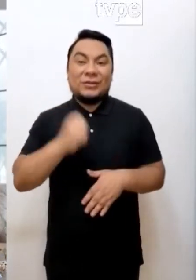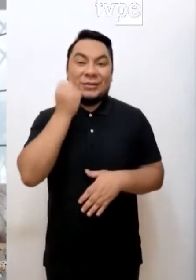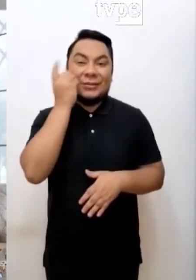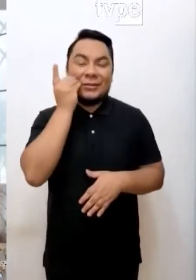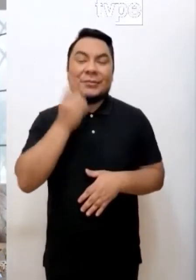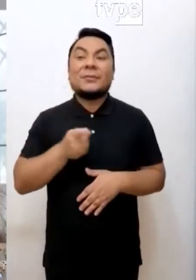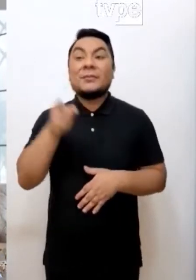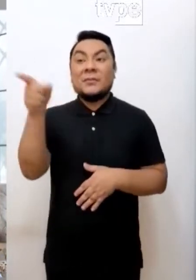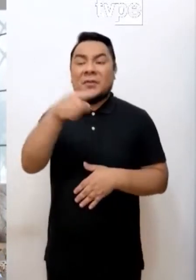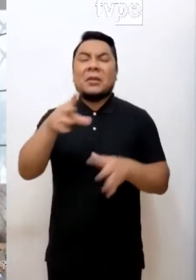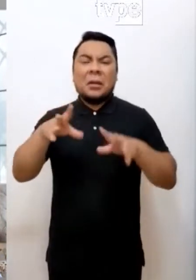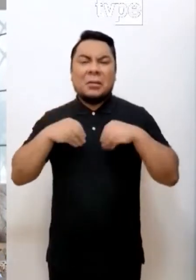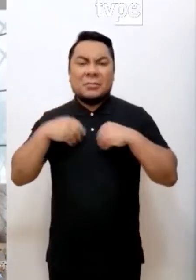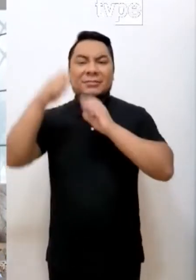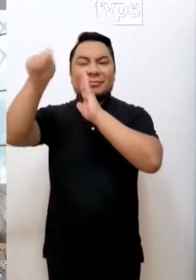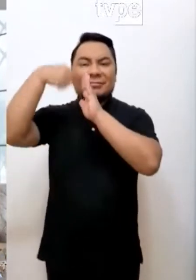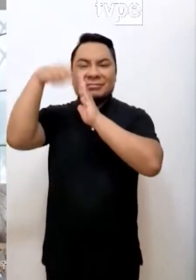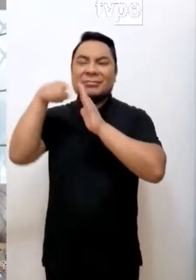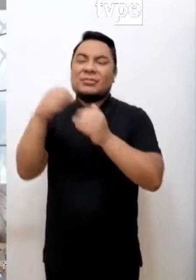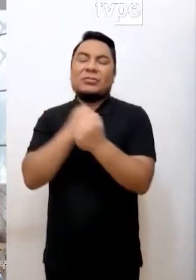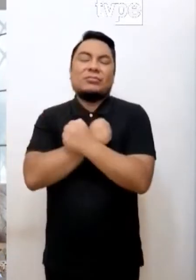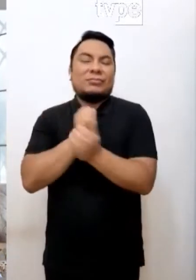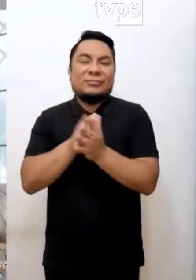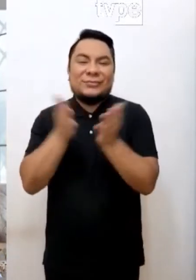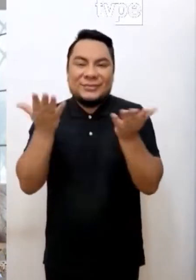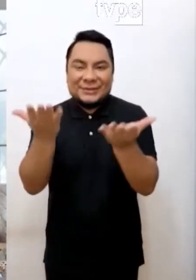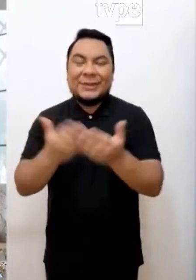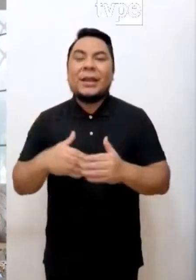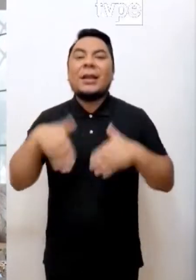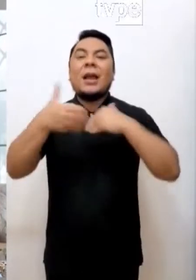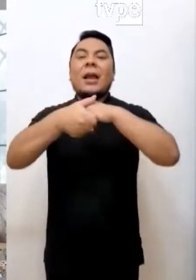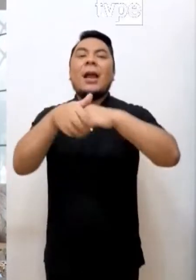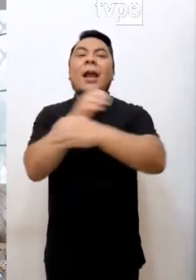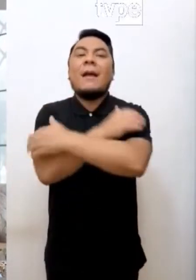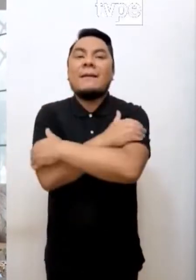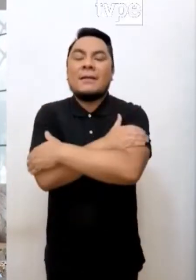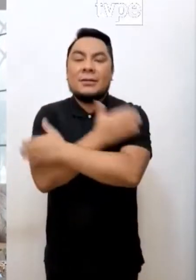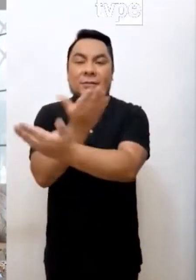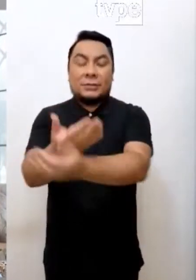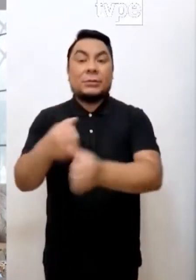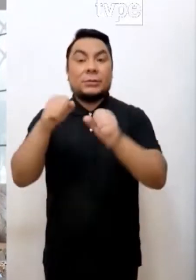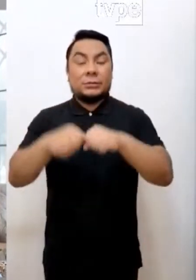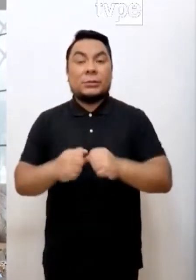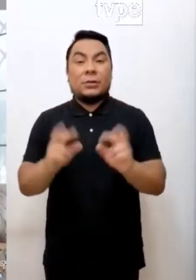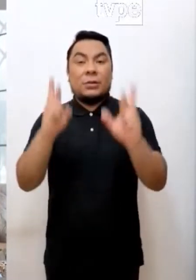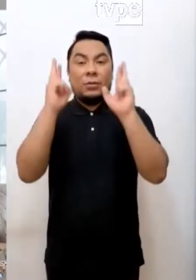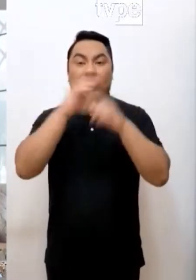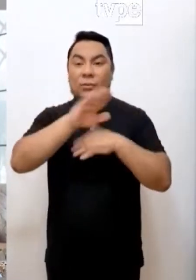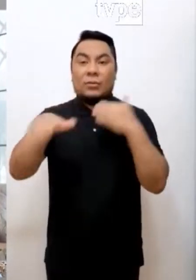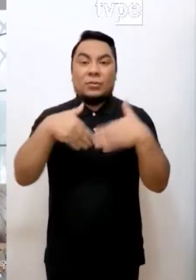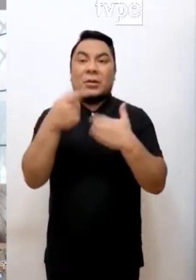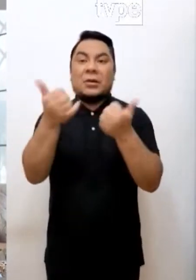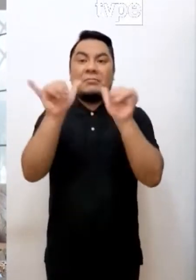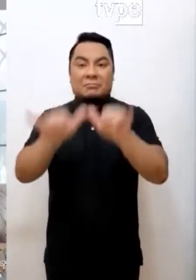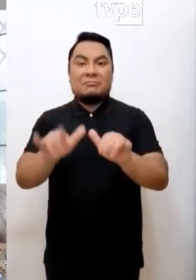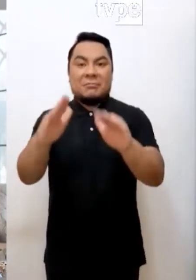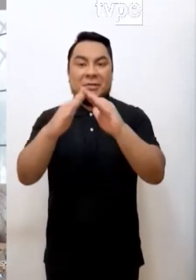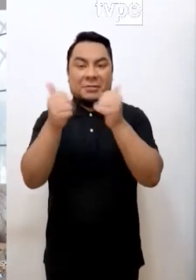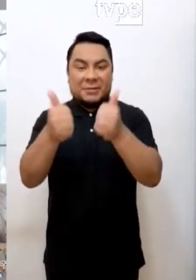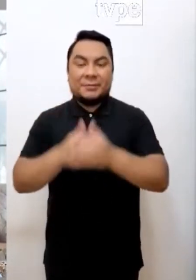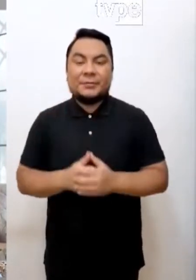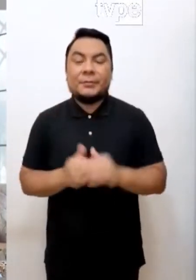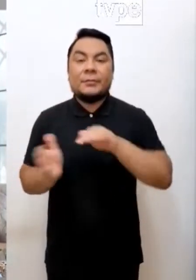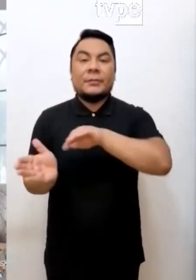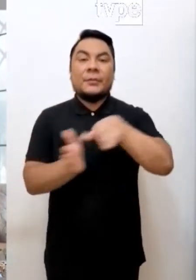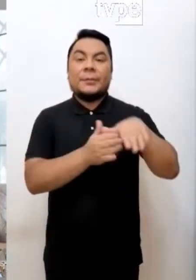chicos y ellos aceptaron hacer esta grabación con mucho cariño. Les mandamos un abrazo y espero que estén todos muy bien ahí en